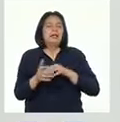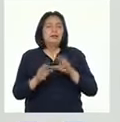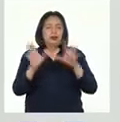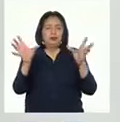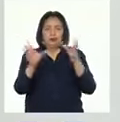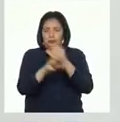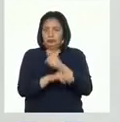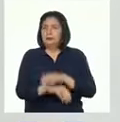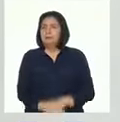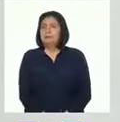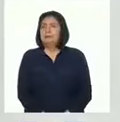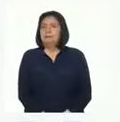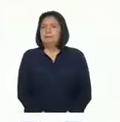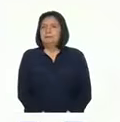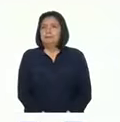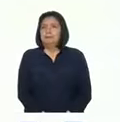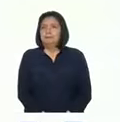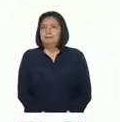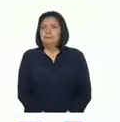un resumen.